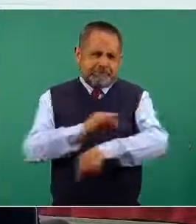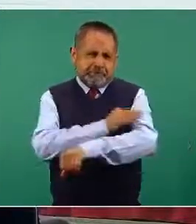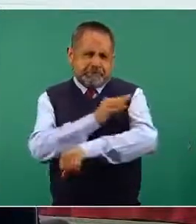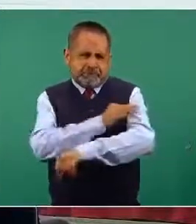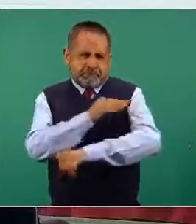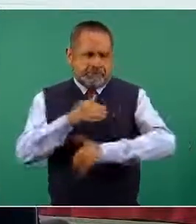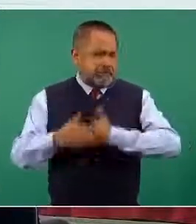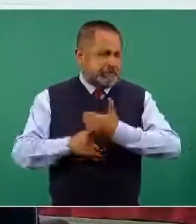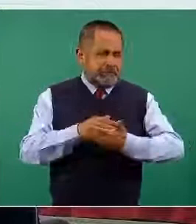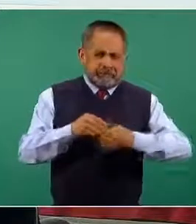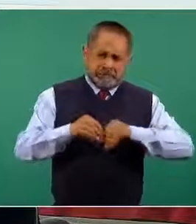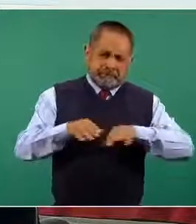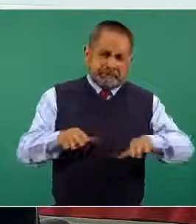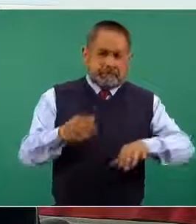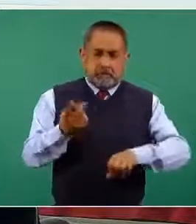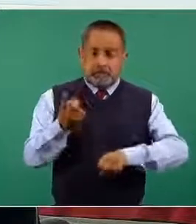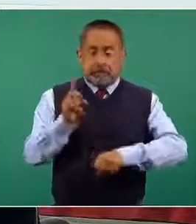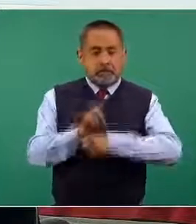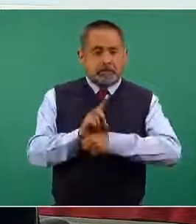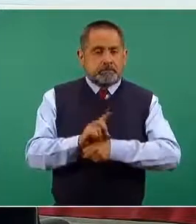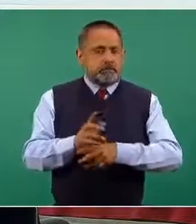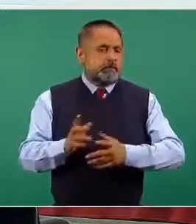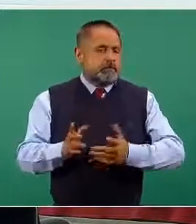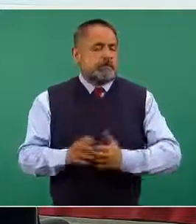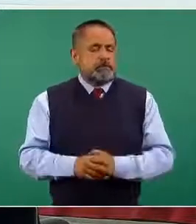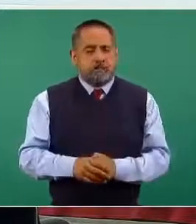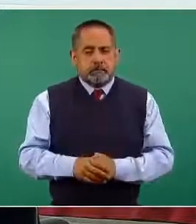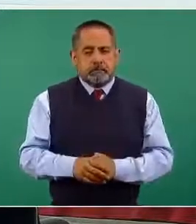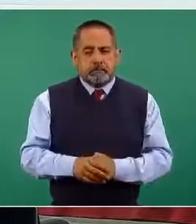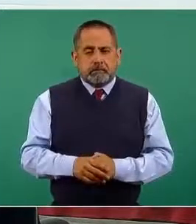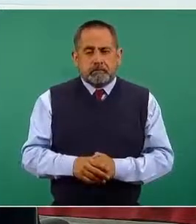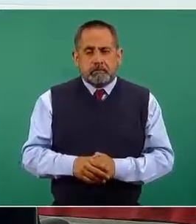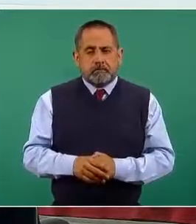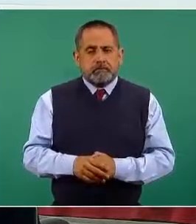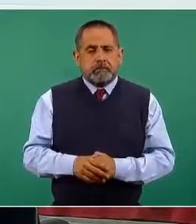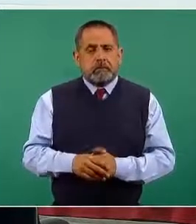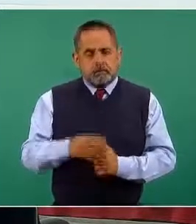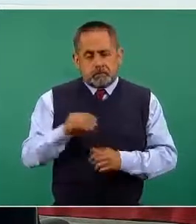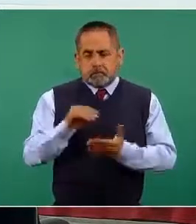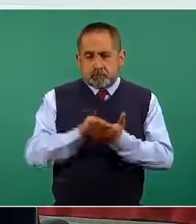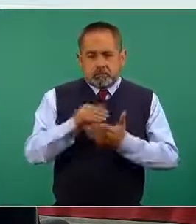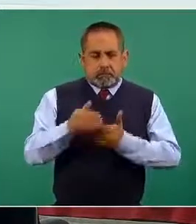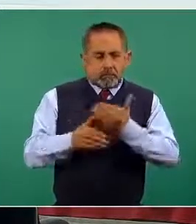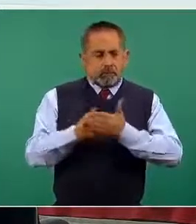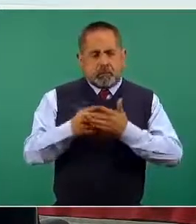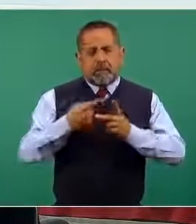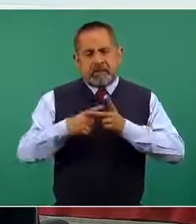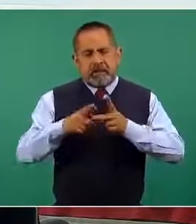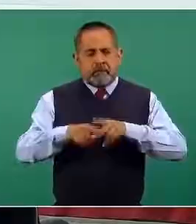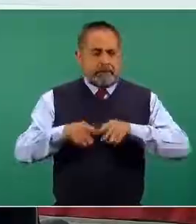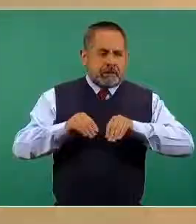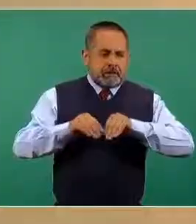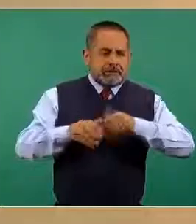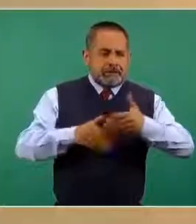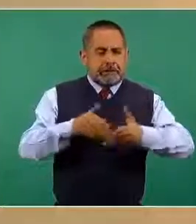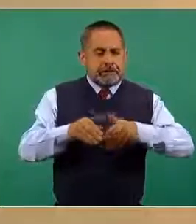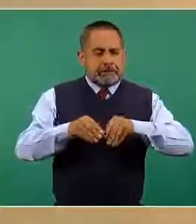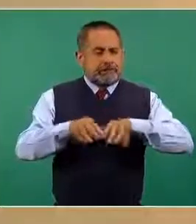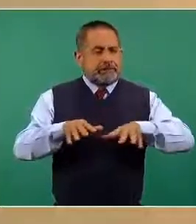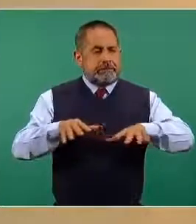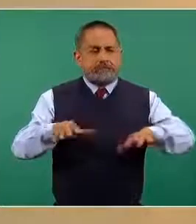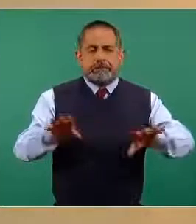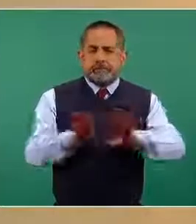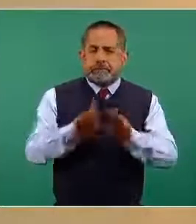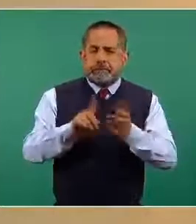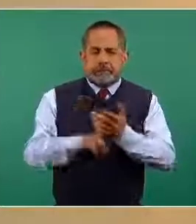registradas en un día y se va manejando diferentes ritmos de